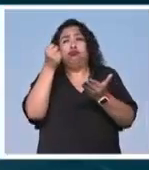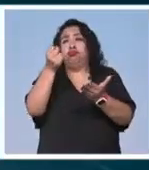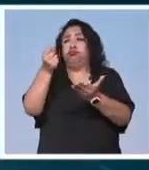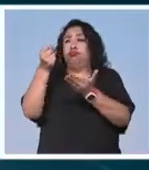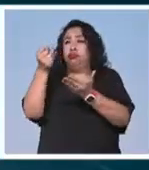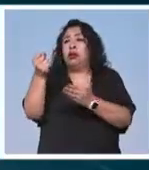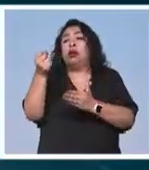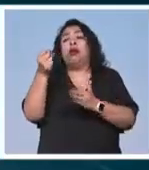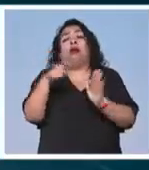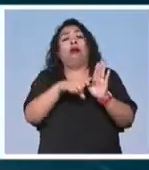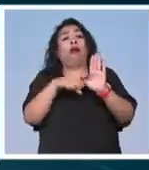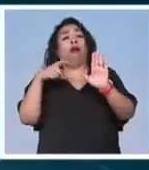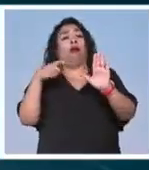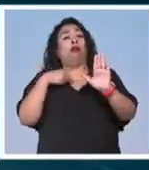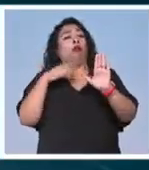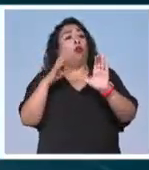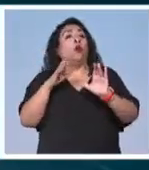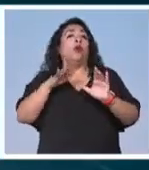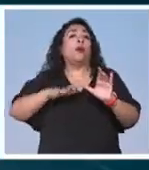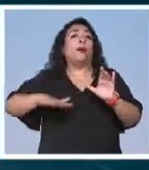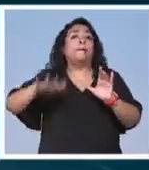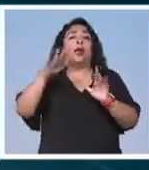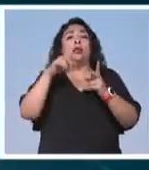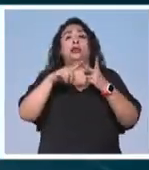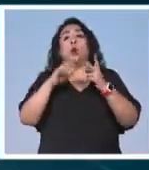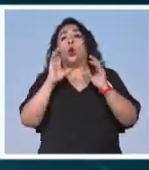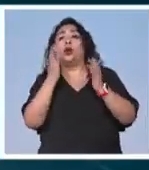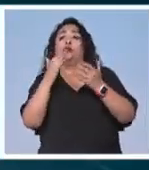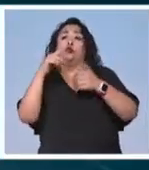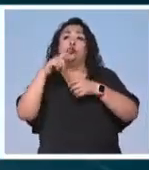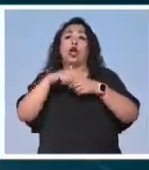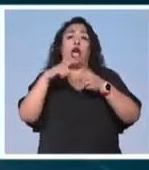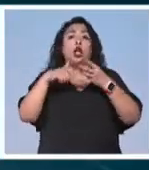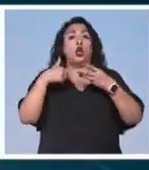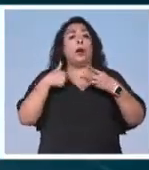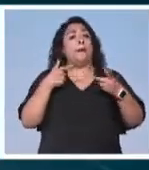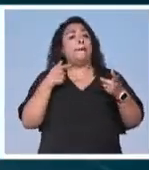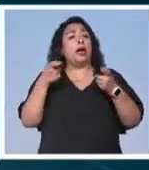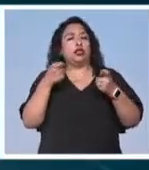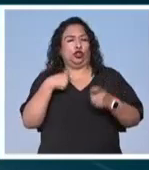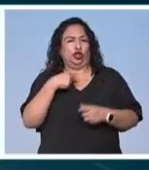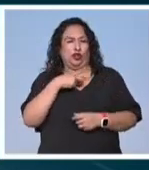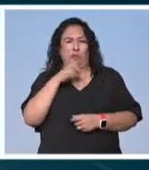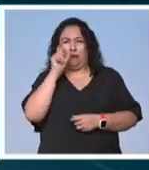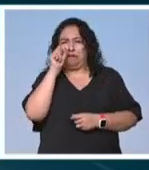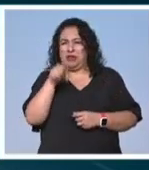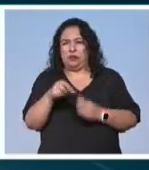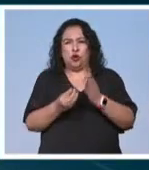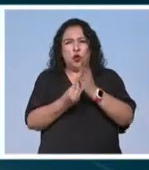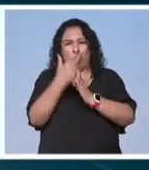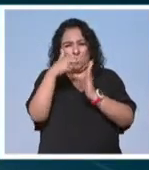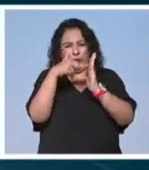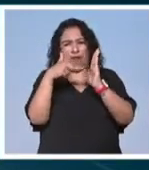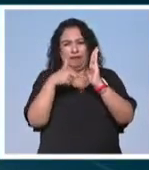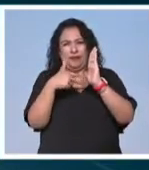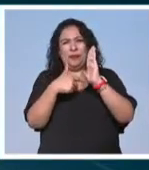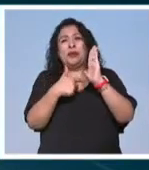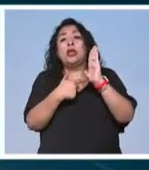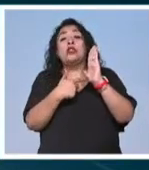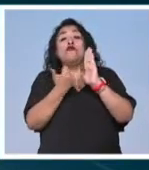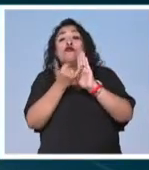pregonan sus credenciales medioambientales sociales y de gobernanza este nuevo marco de reporte financiero global